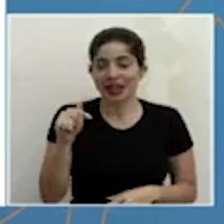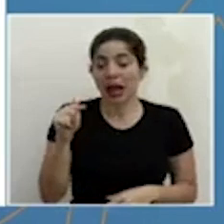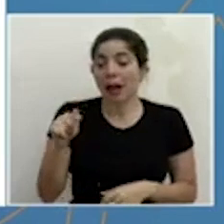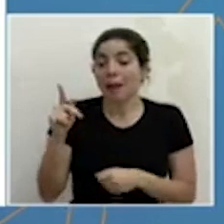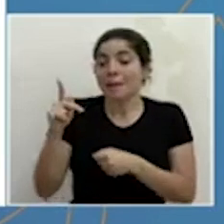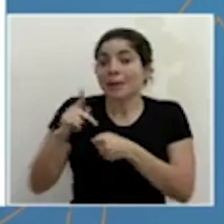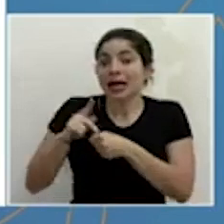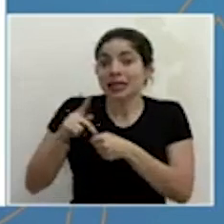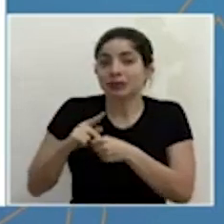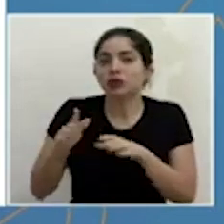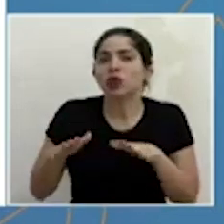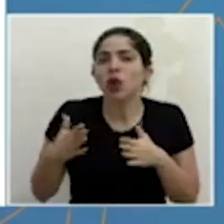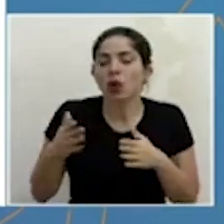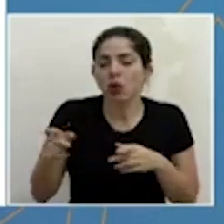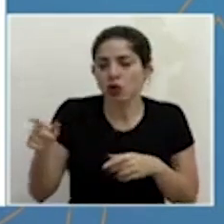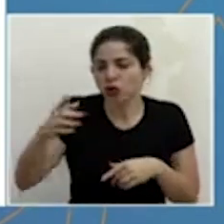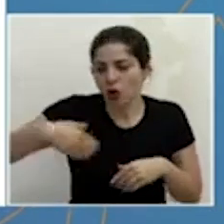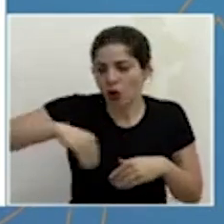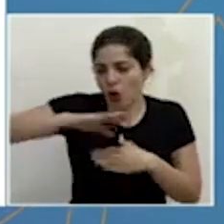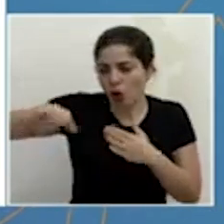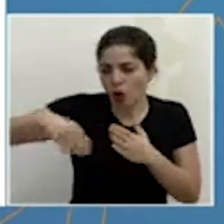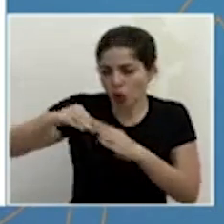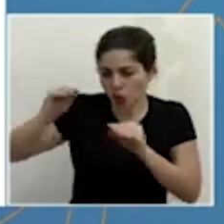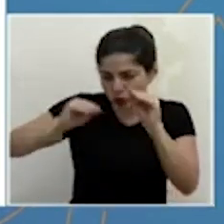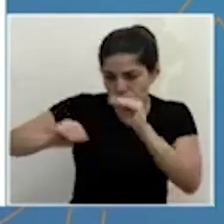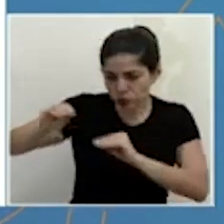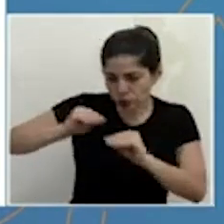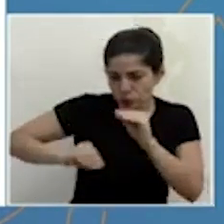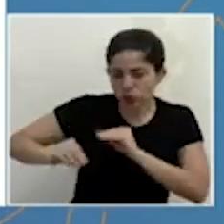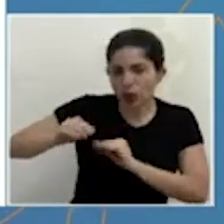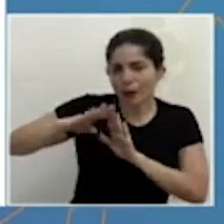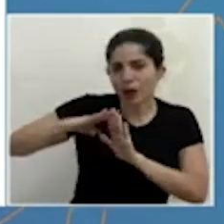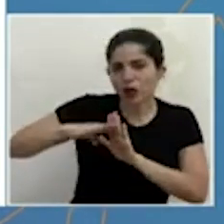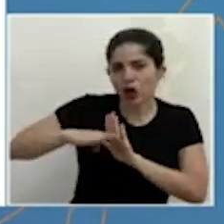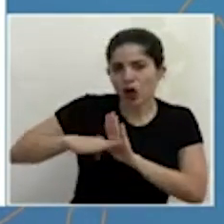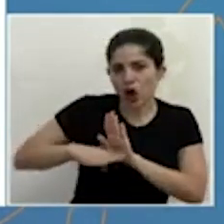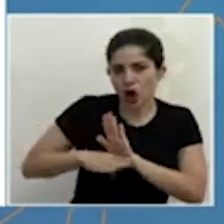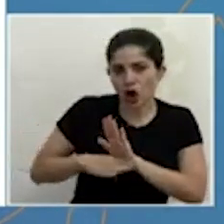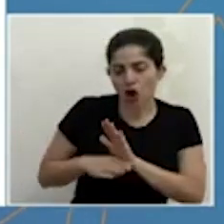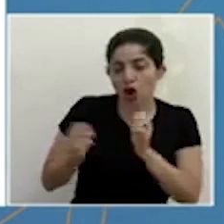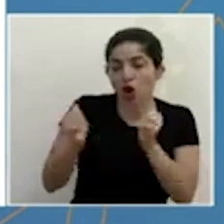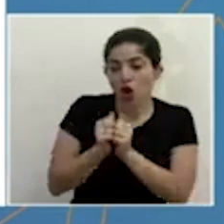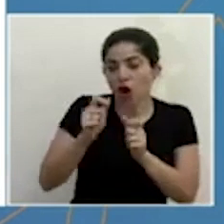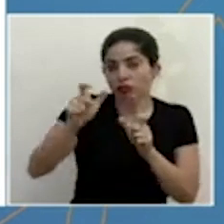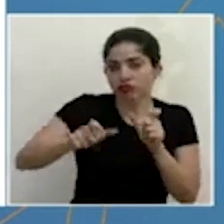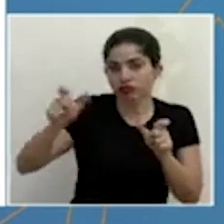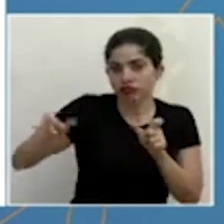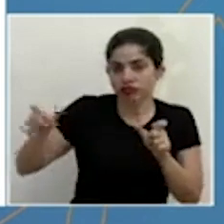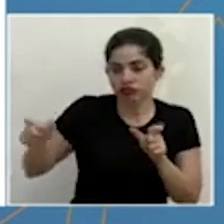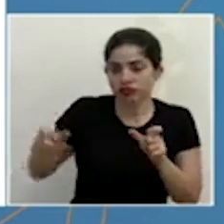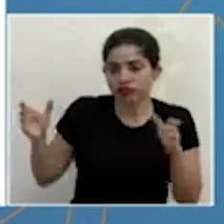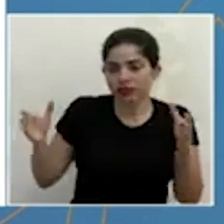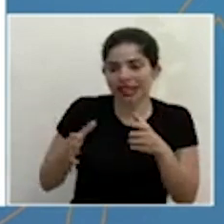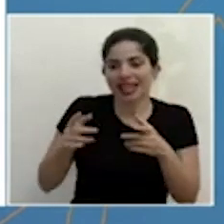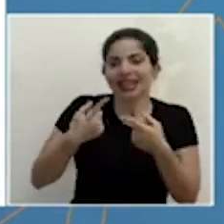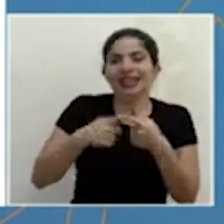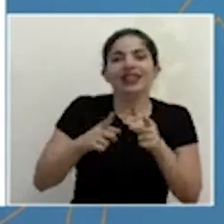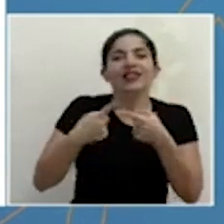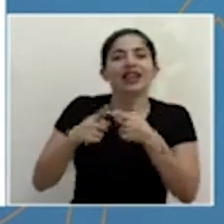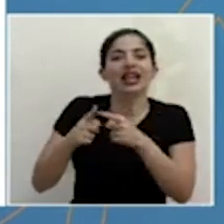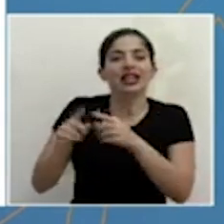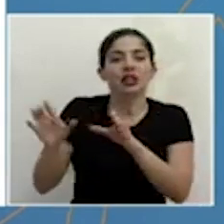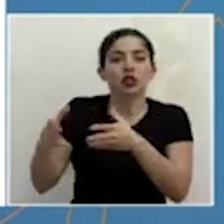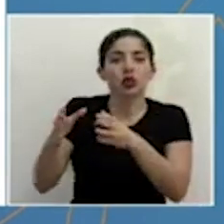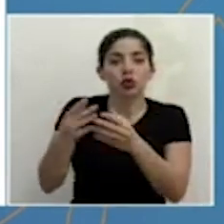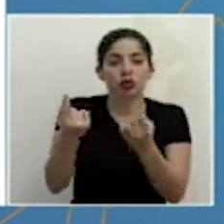se desarrolla el protocolo ojalá con una buena participación de todos los actores y actrices en los diferentes en los diferentes